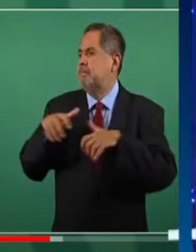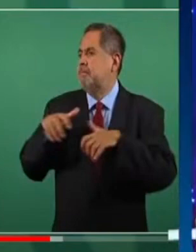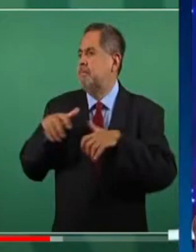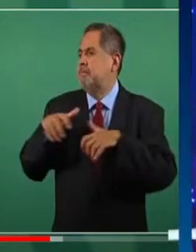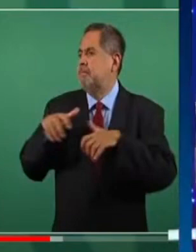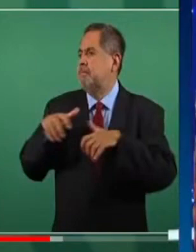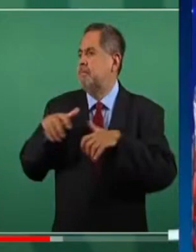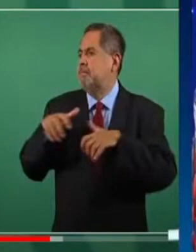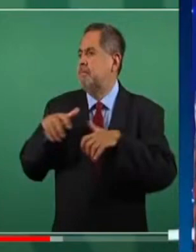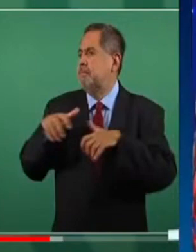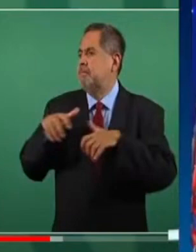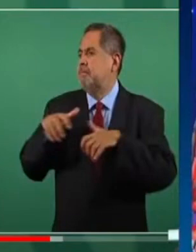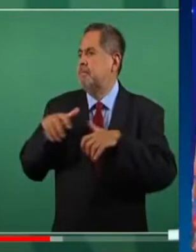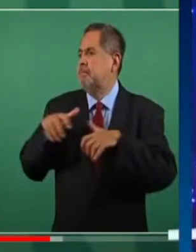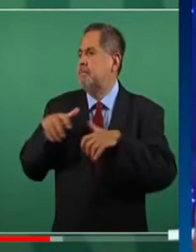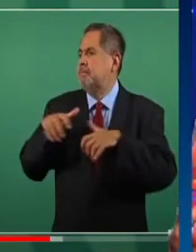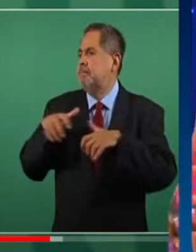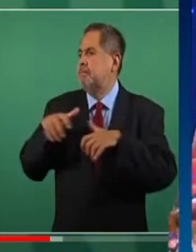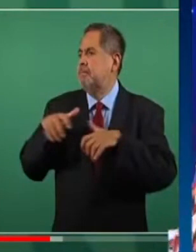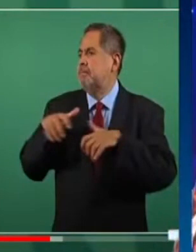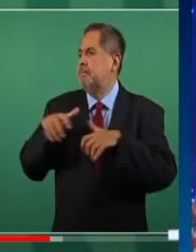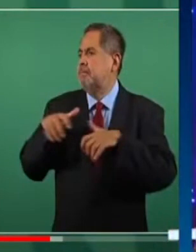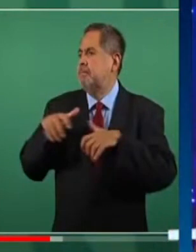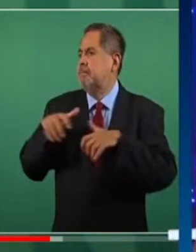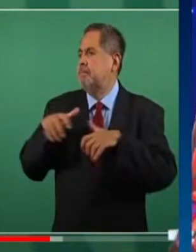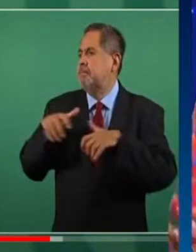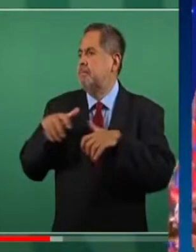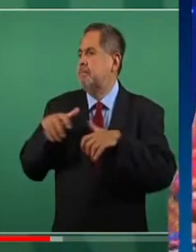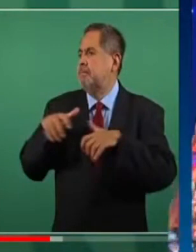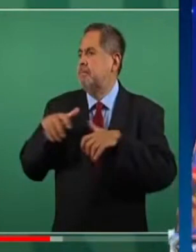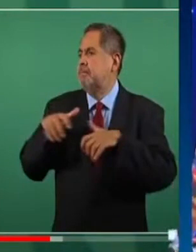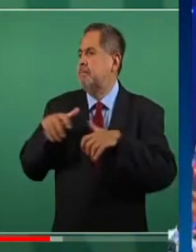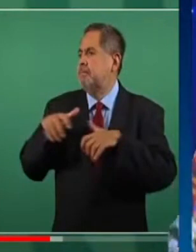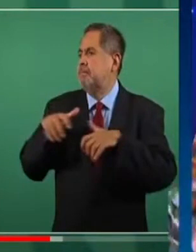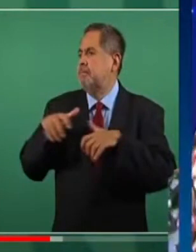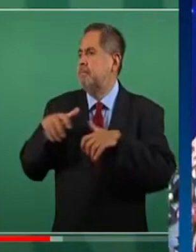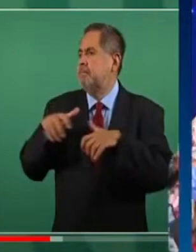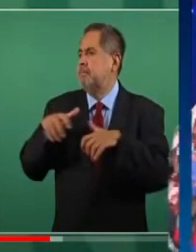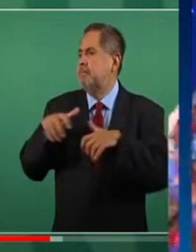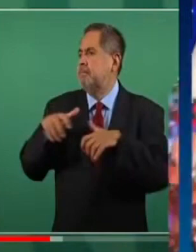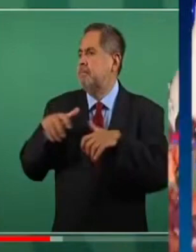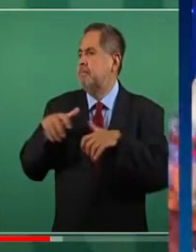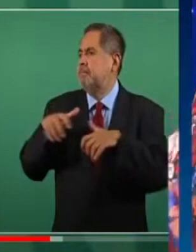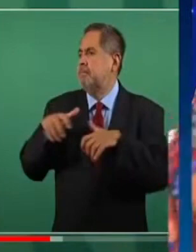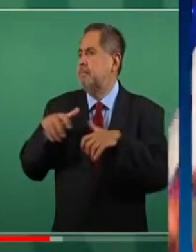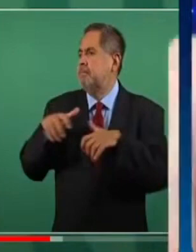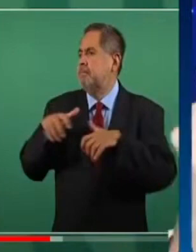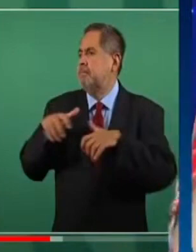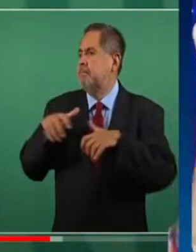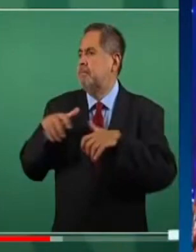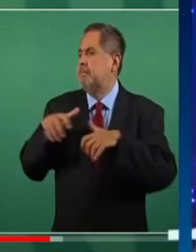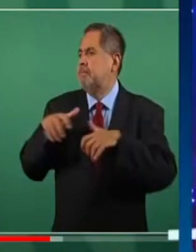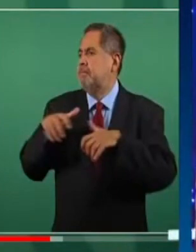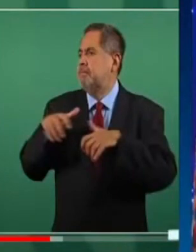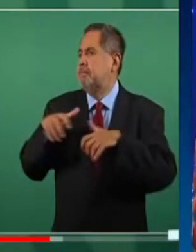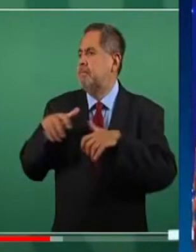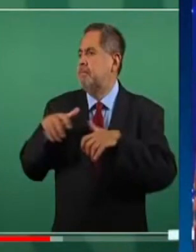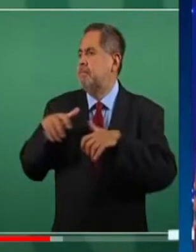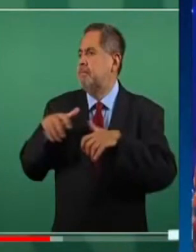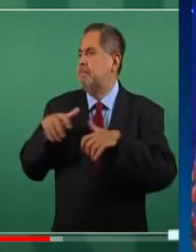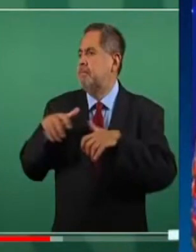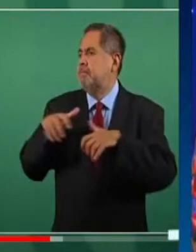cobrabas nada a las personas y de verdad no se imaginan, veíamos los casos más extremos de falta de